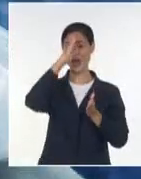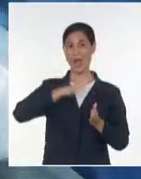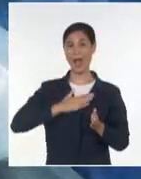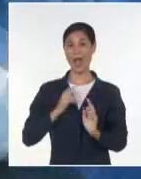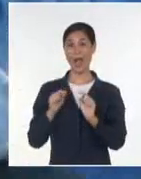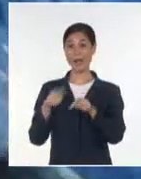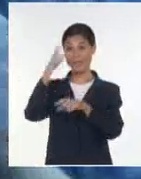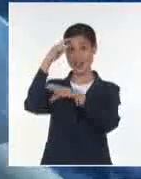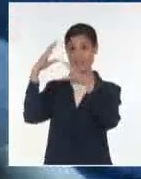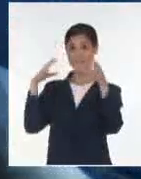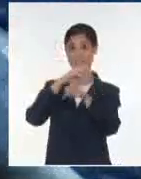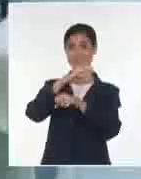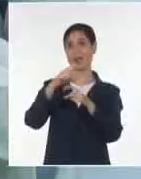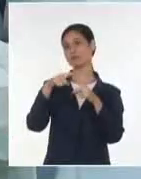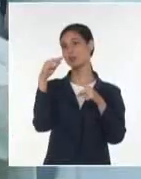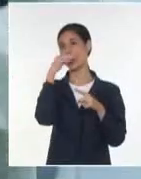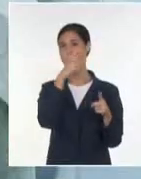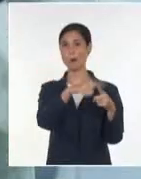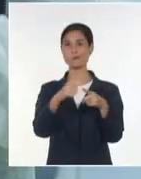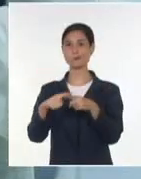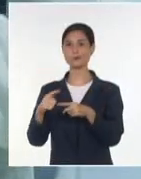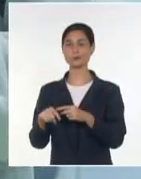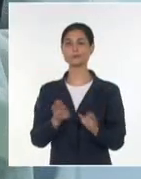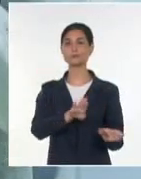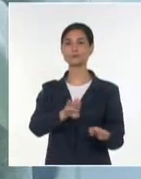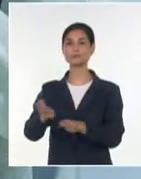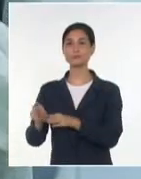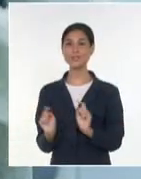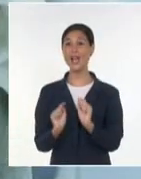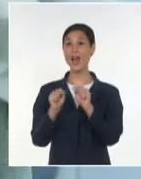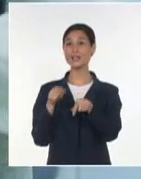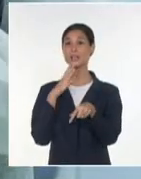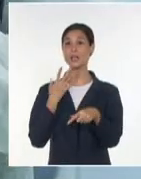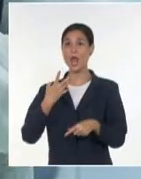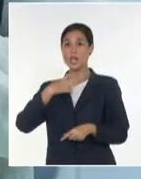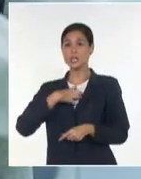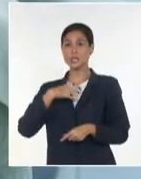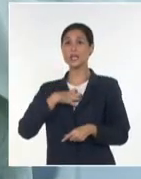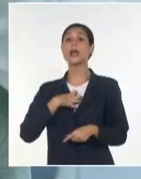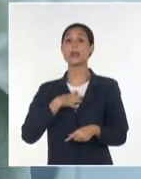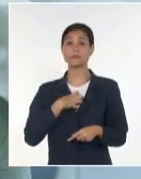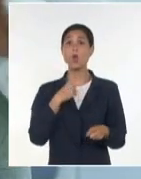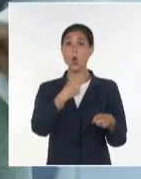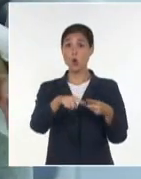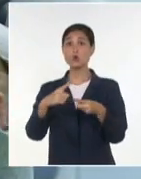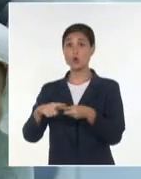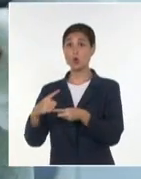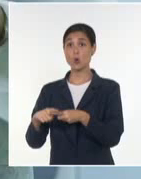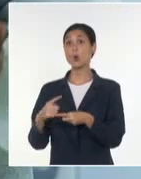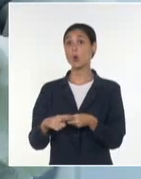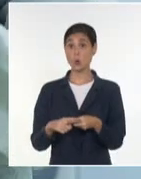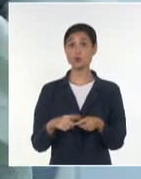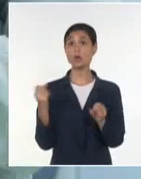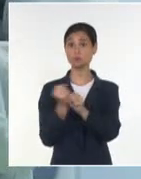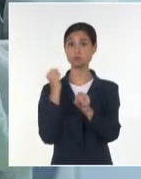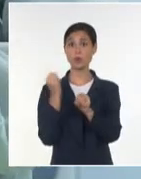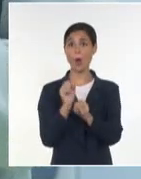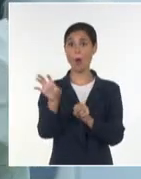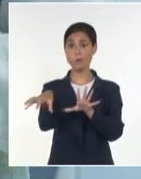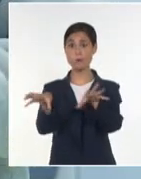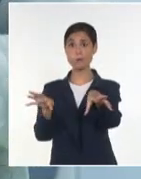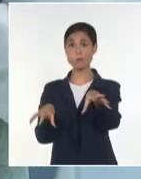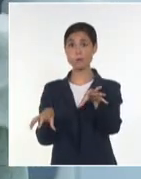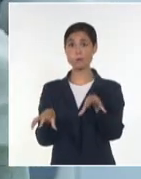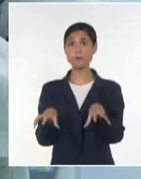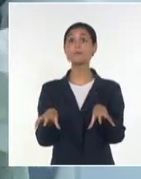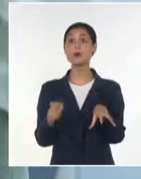persona. En la planta de producción de suero, actualmente contamos con equipamiento especializado que trabaja de forma aislada. A partir de la incorporación